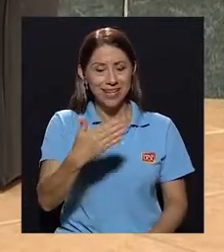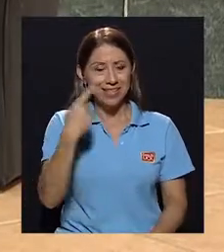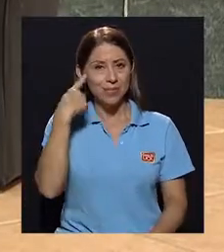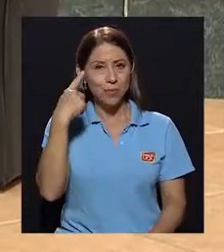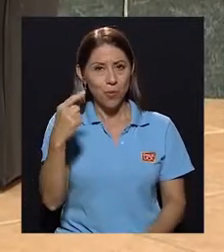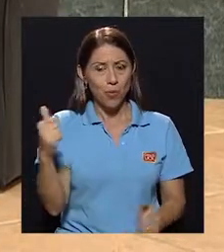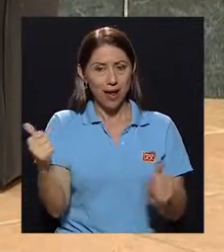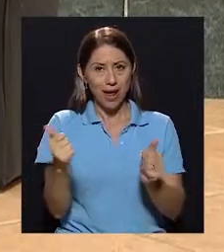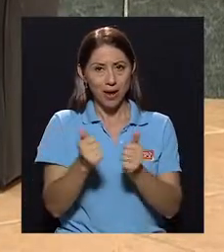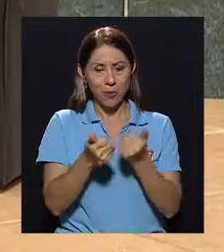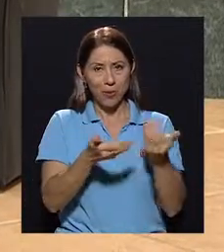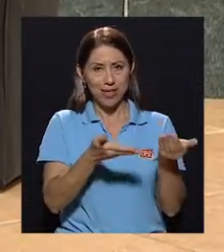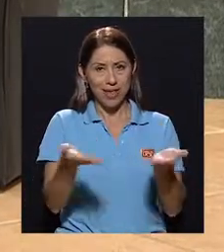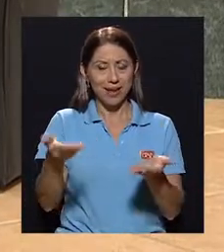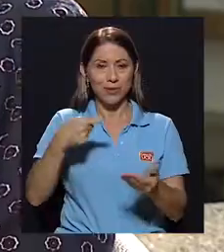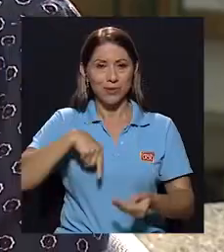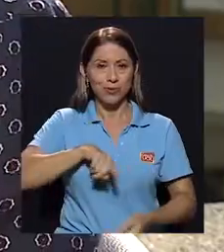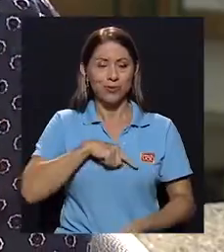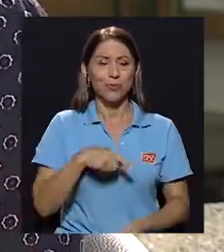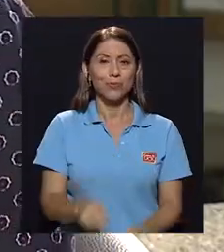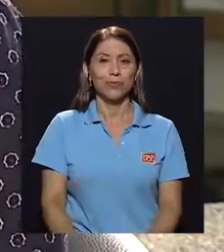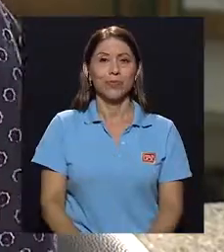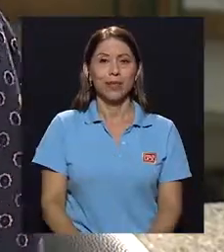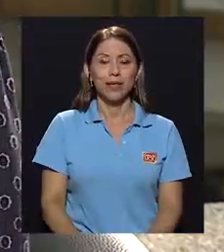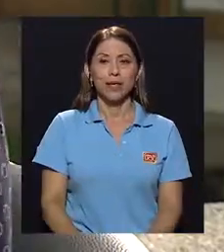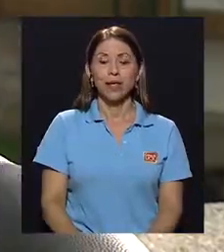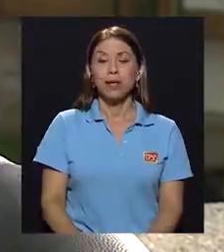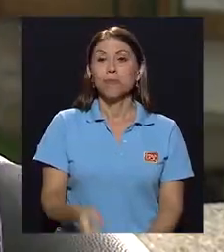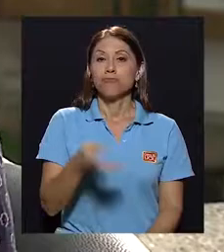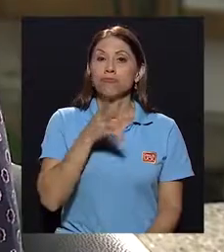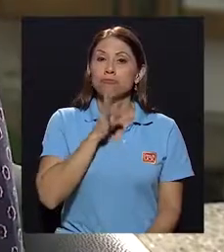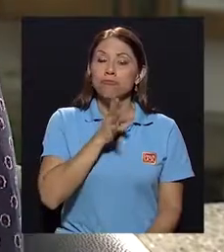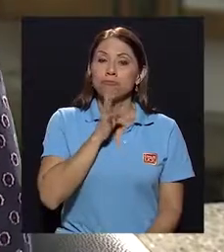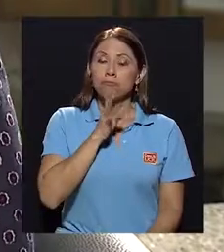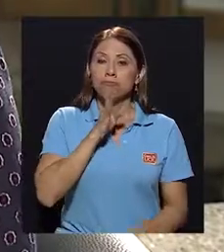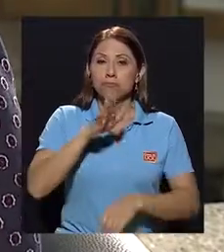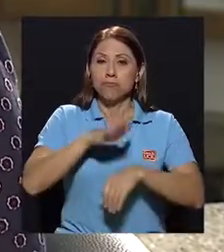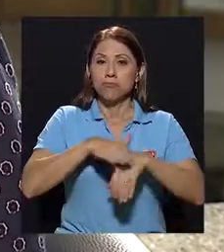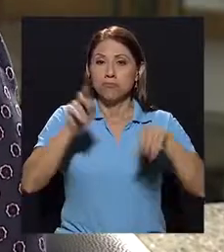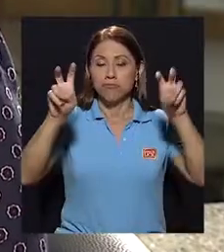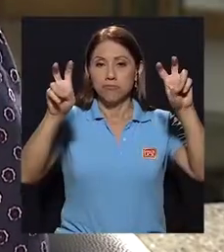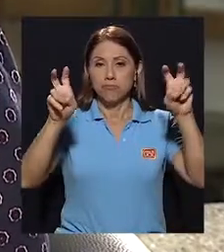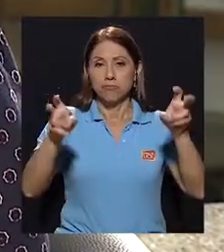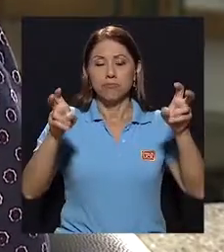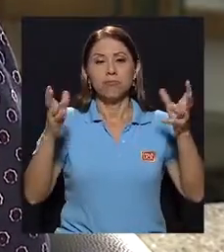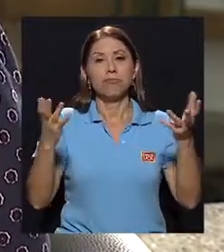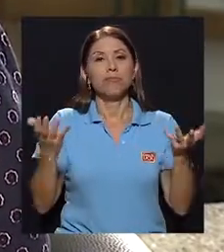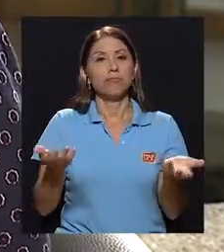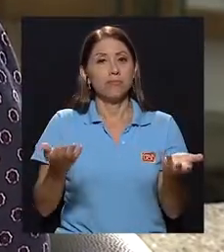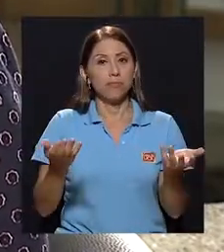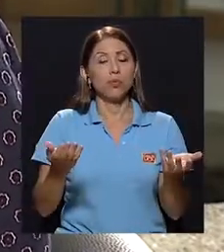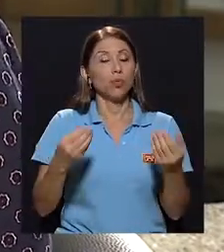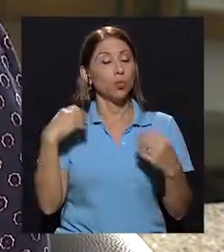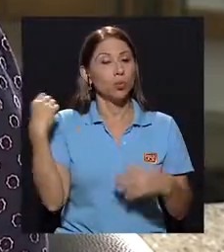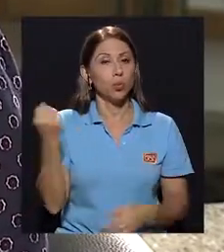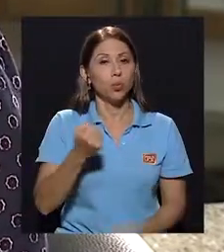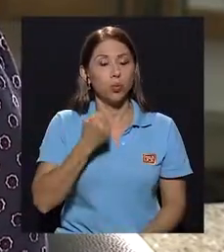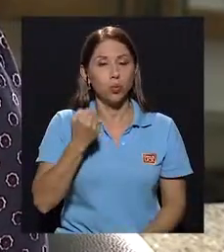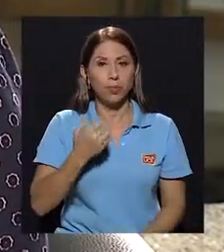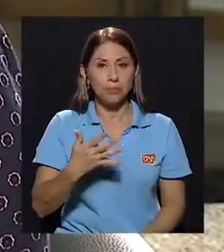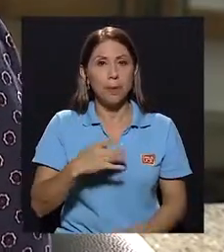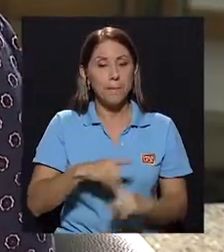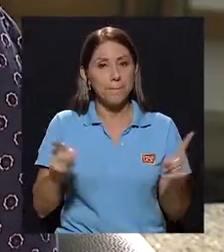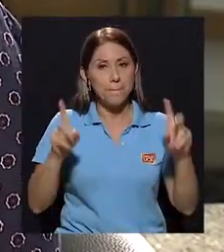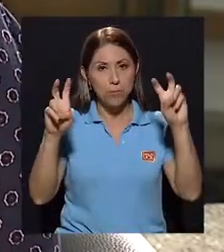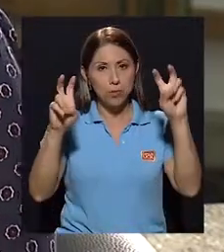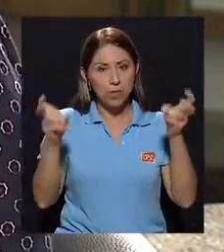gracias por acompañarnos. bueno, vamos a conversar de un tema que es un tema muy fuerte,